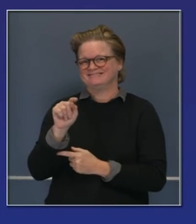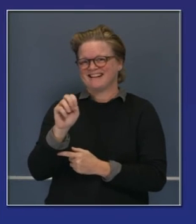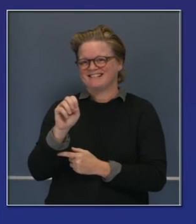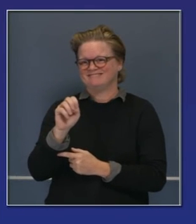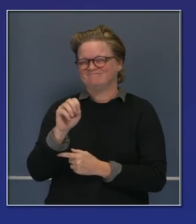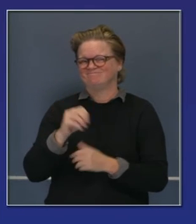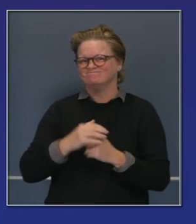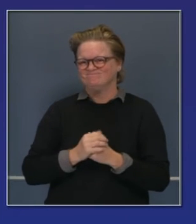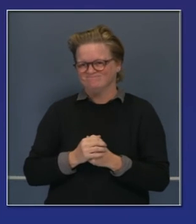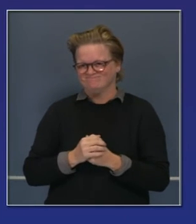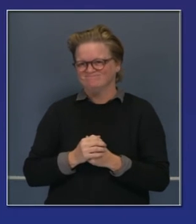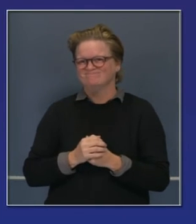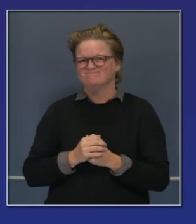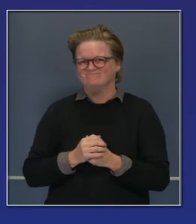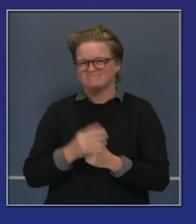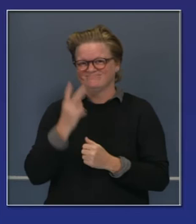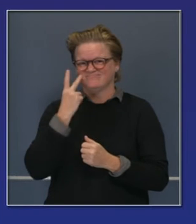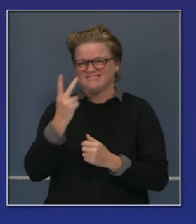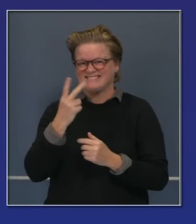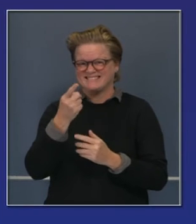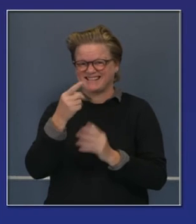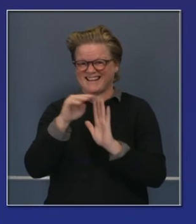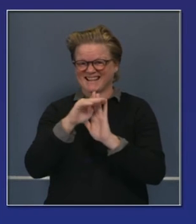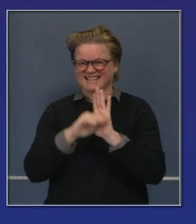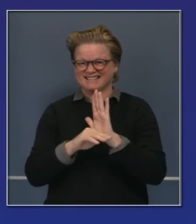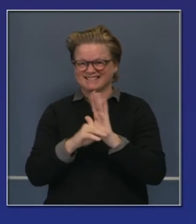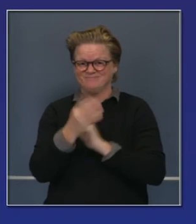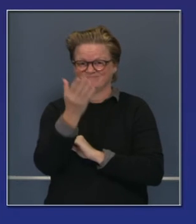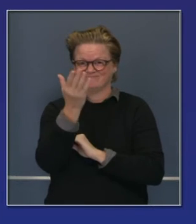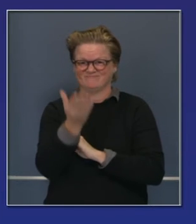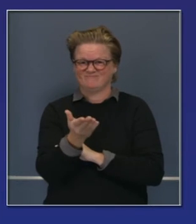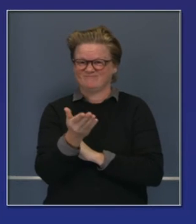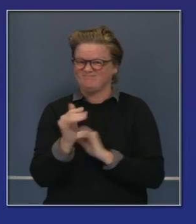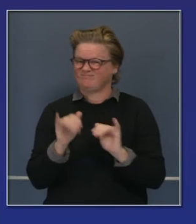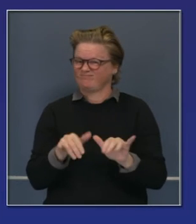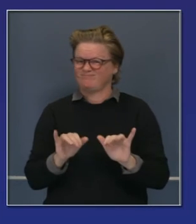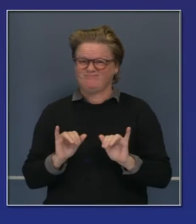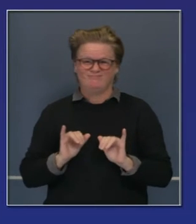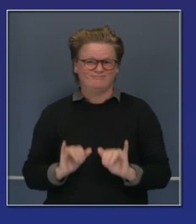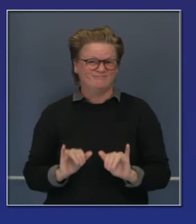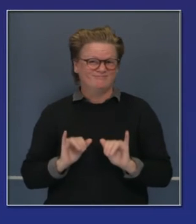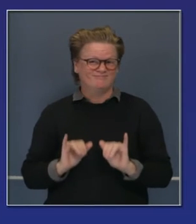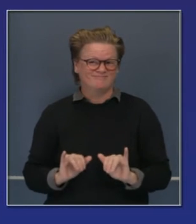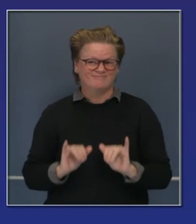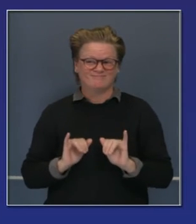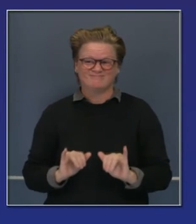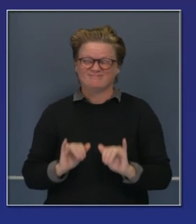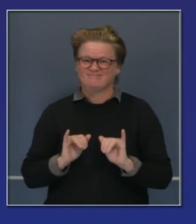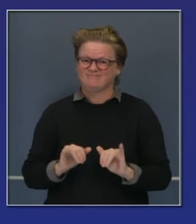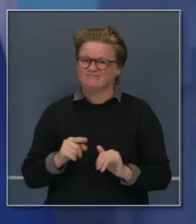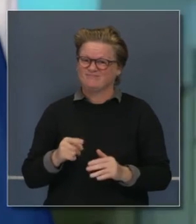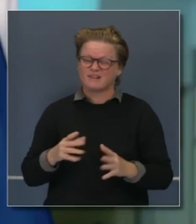todo lo que hemos dicho. Lo importante, las medidas de seguridad que pueden ustedes ejercer.